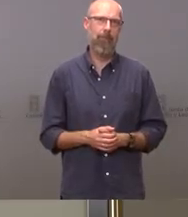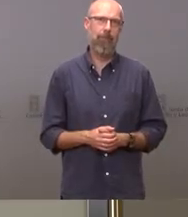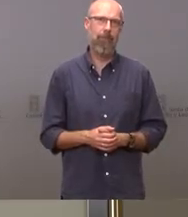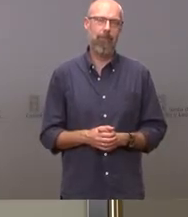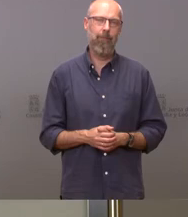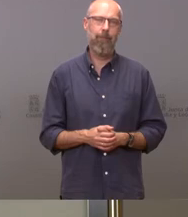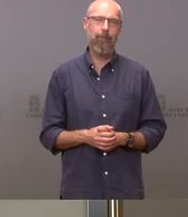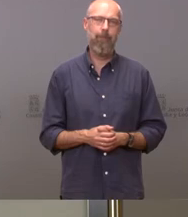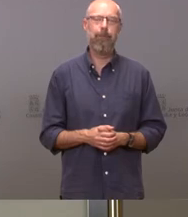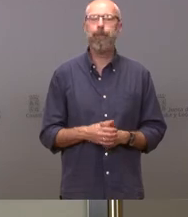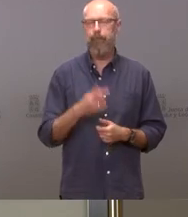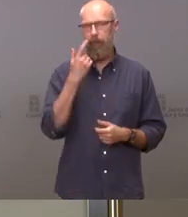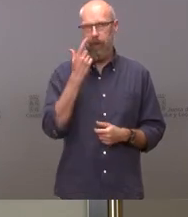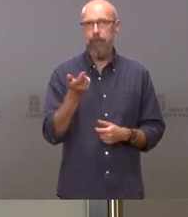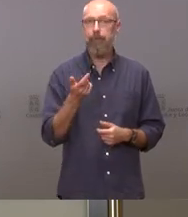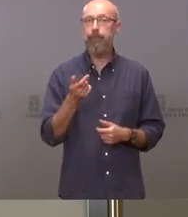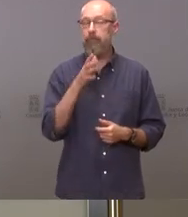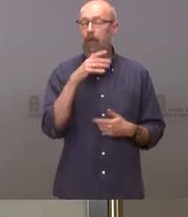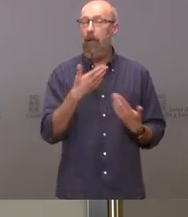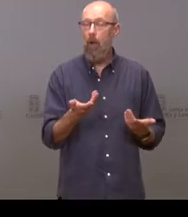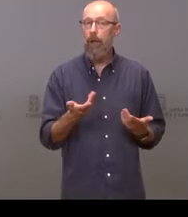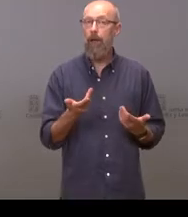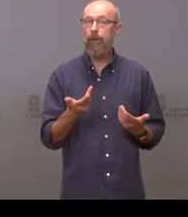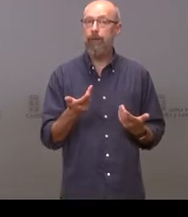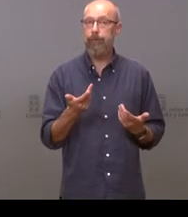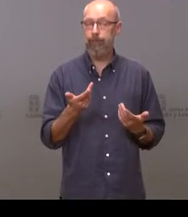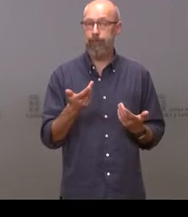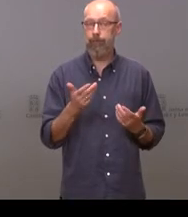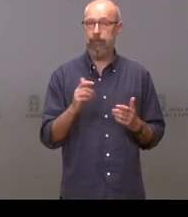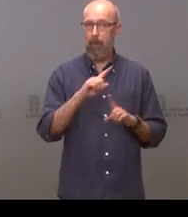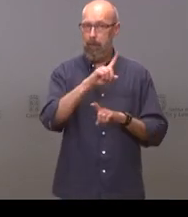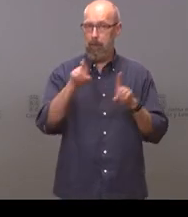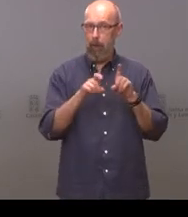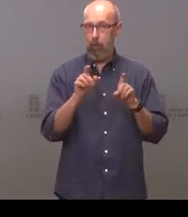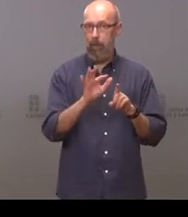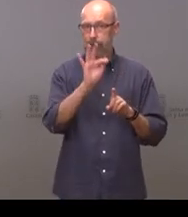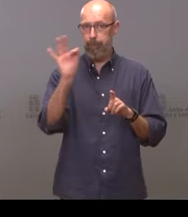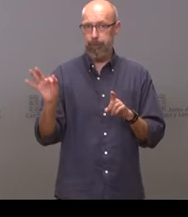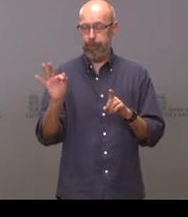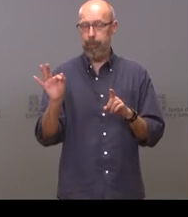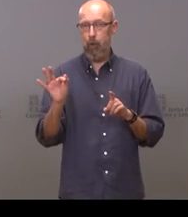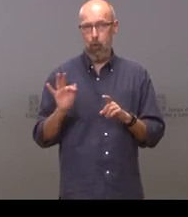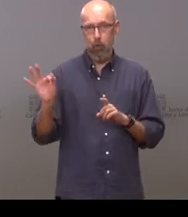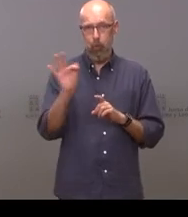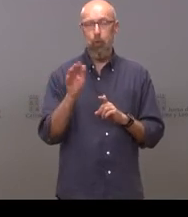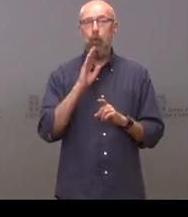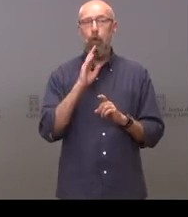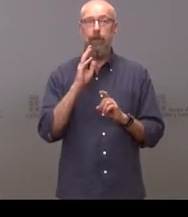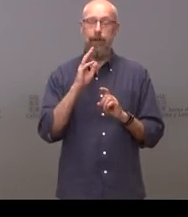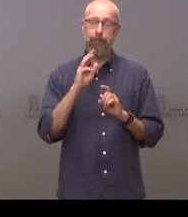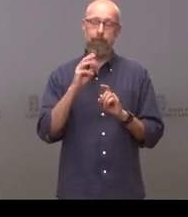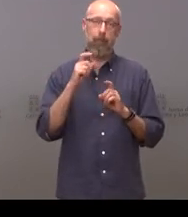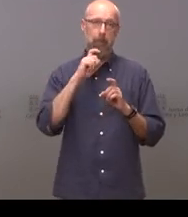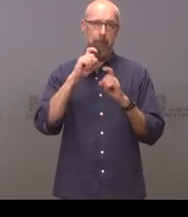vamos a abrir como siempre un grupo de preguntas un perdón un turno de preguntas con el grupo de